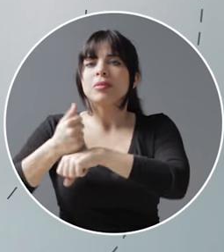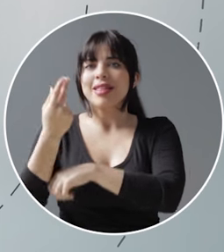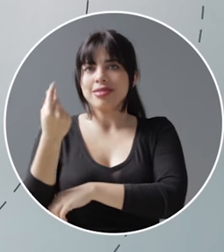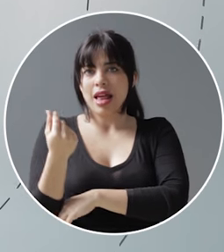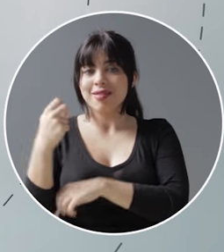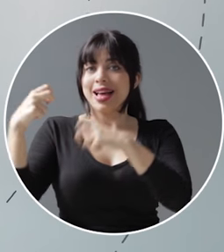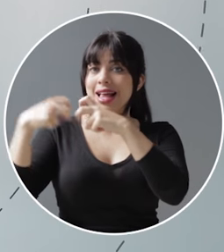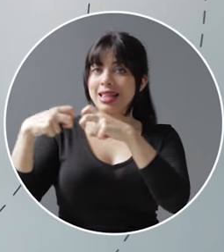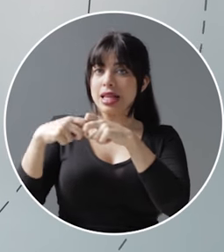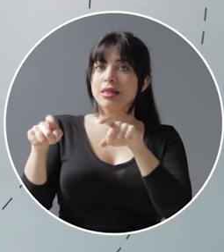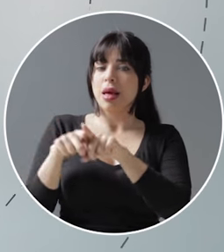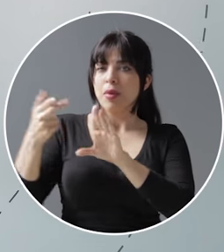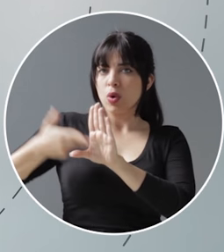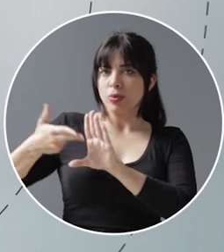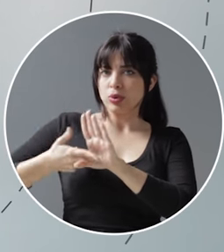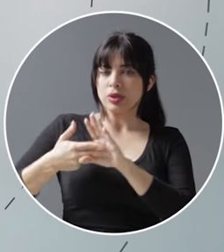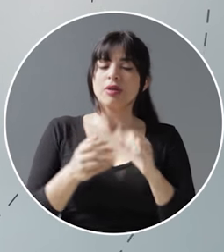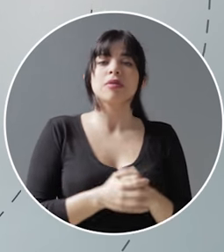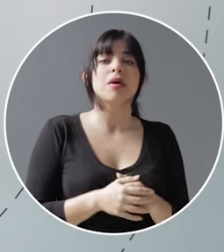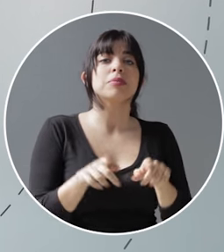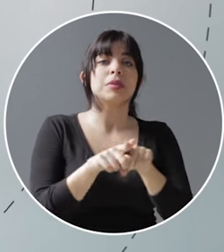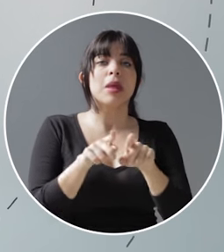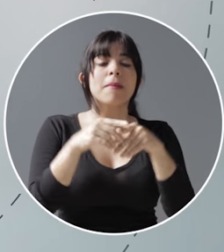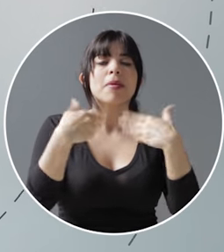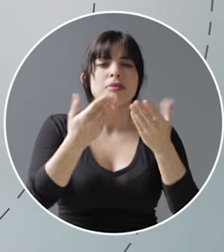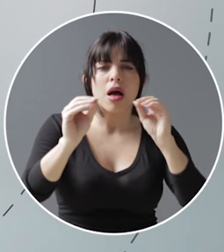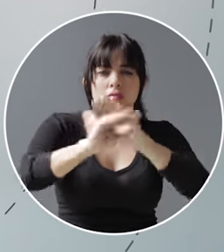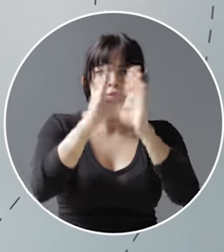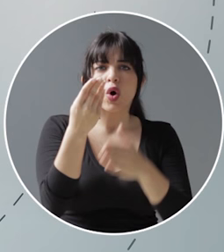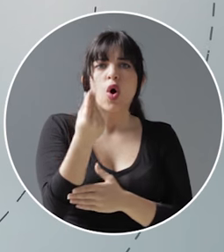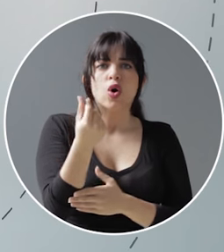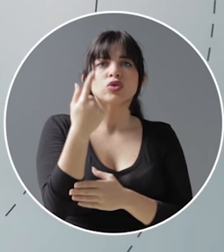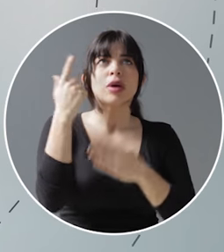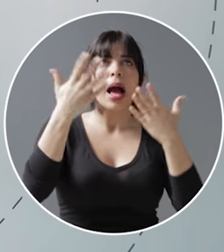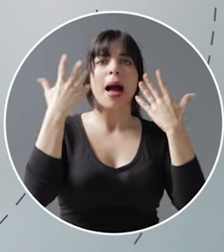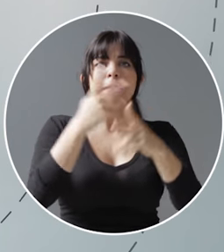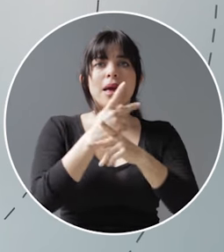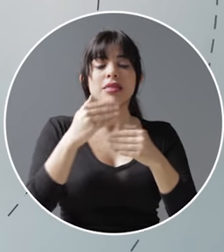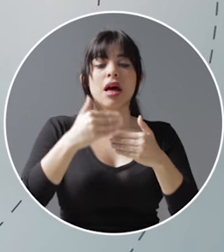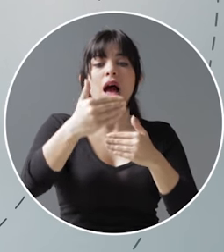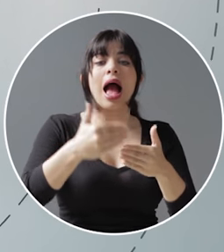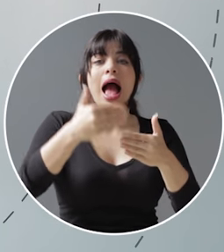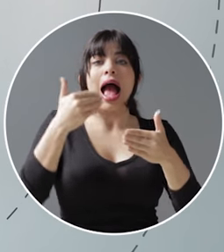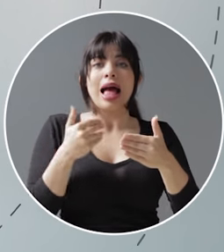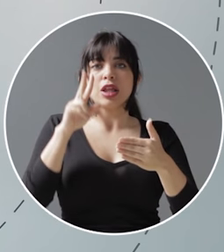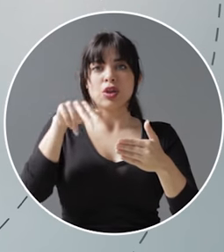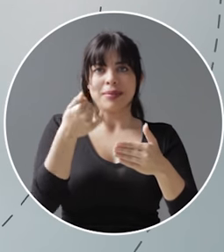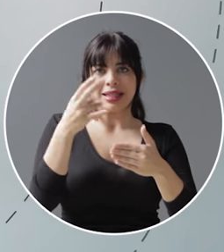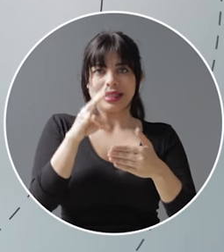las tarifas tanto de electricidad como de combustibles, así como transparentar los costos ambientales antes del año 2017.